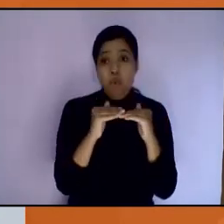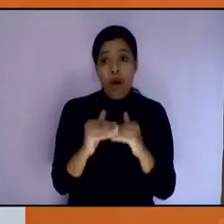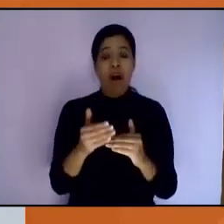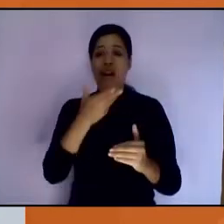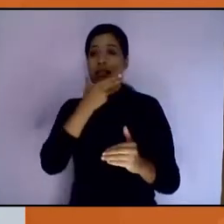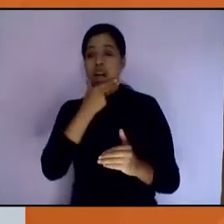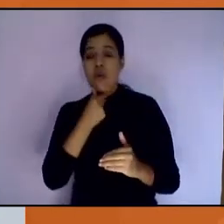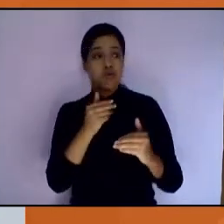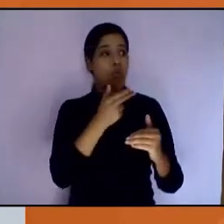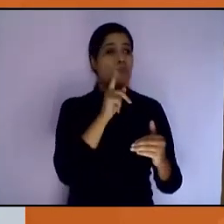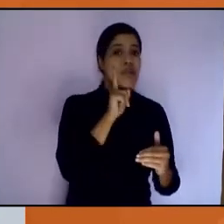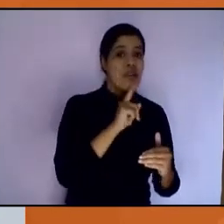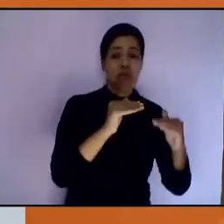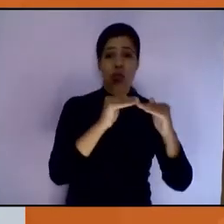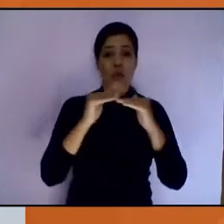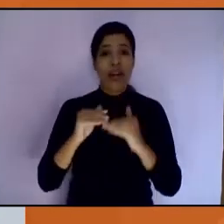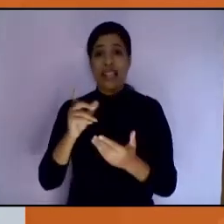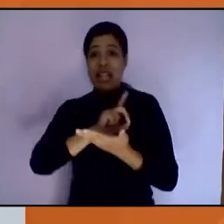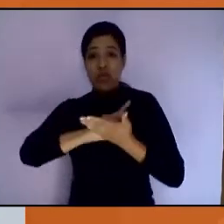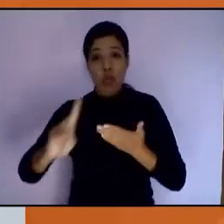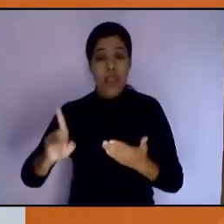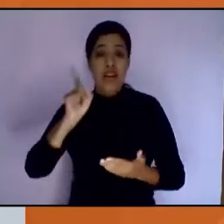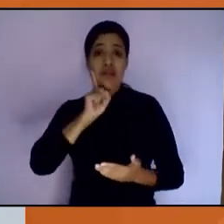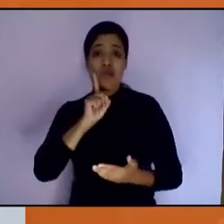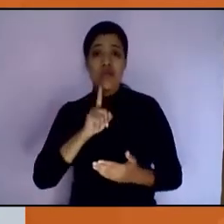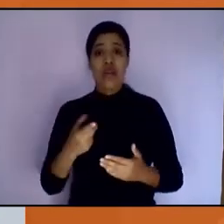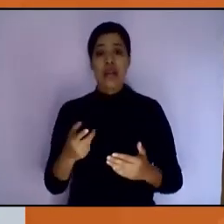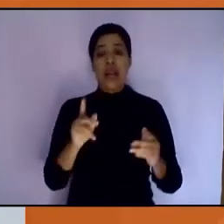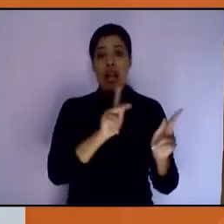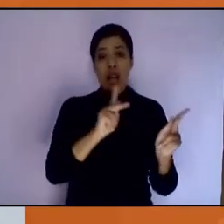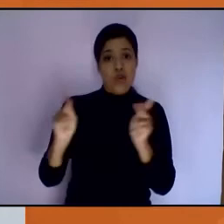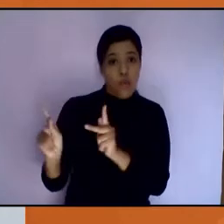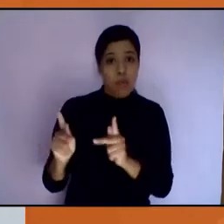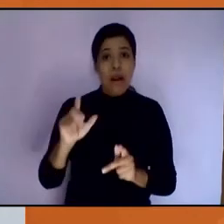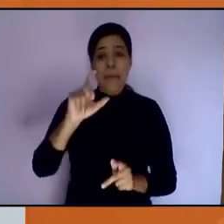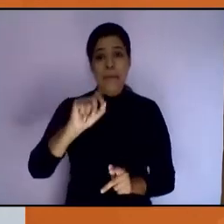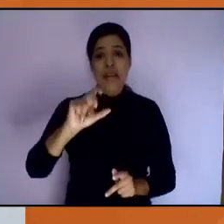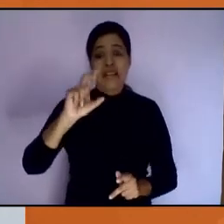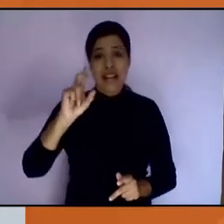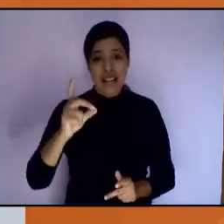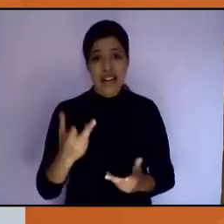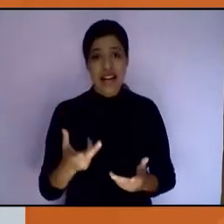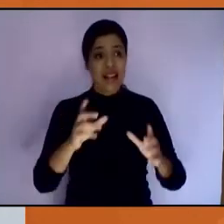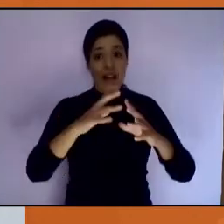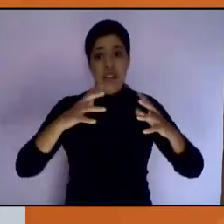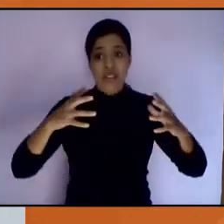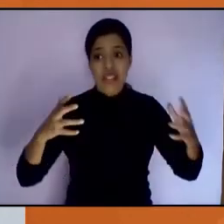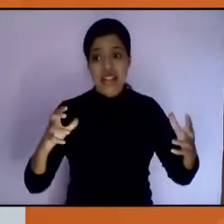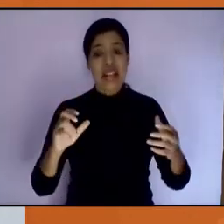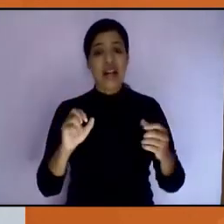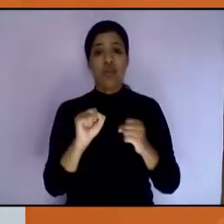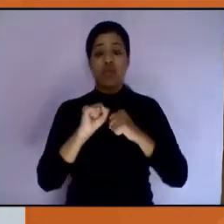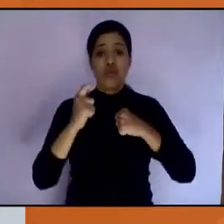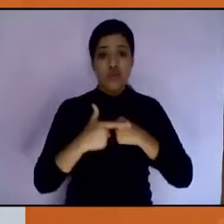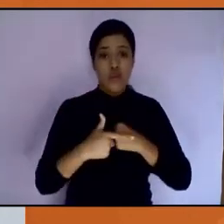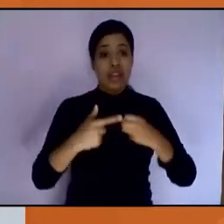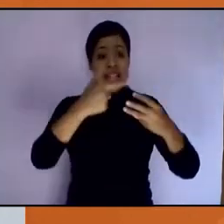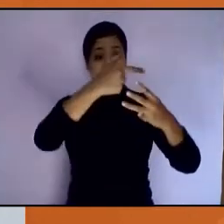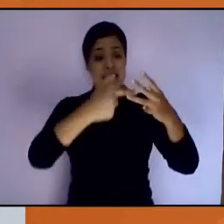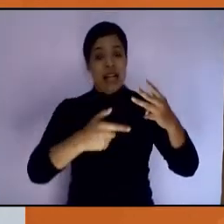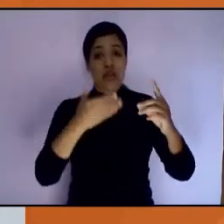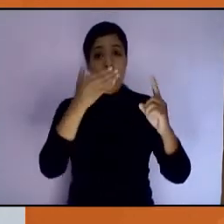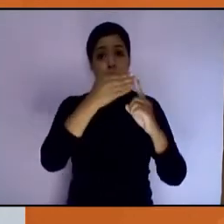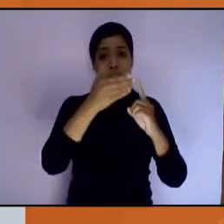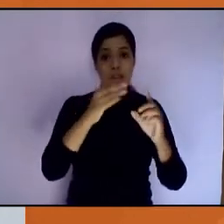las mujeres y se abordan desde el Plan 2030, en el capítulo, como ya lo decía Ana, de desarrollo social, con tres líneas estratégicas.